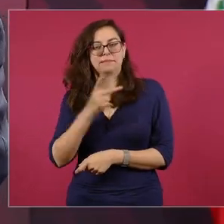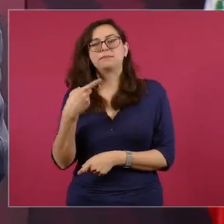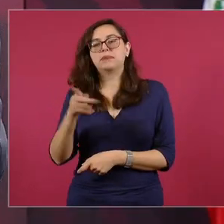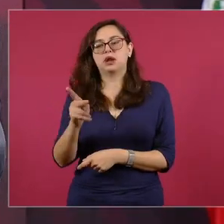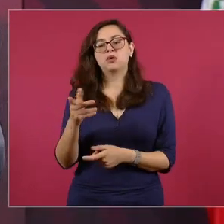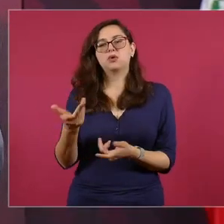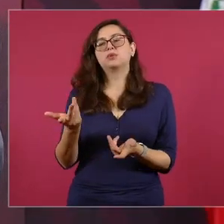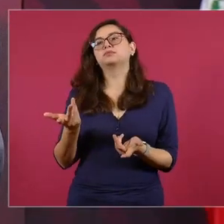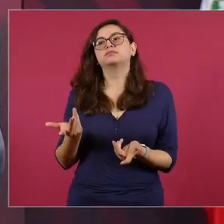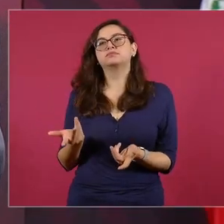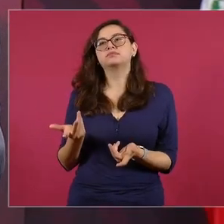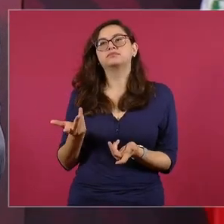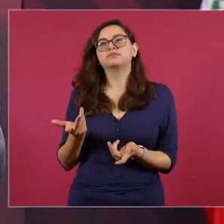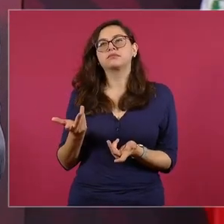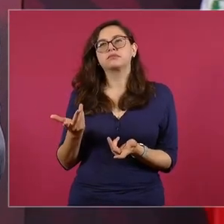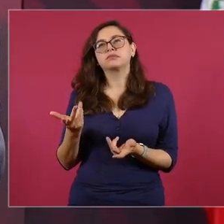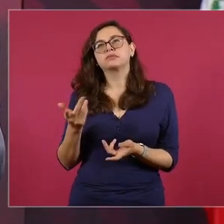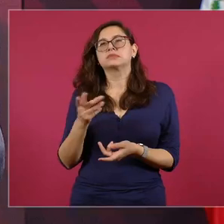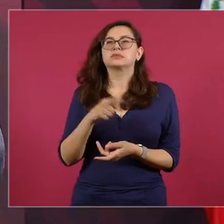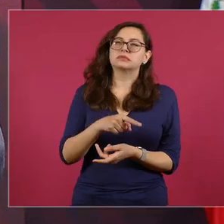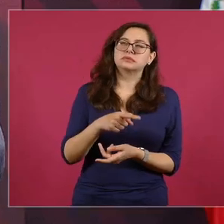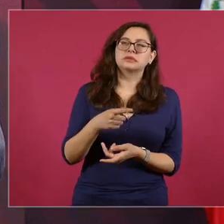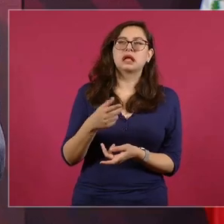con el PRI, con el PAN,